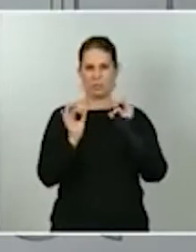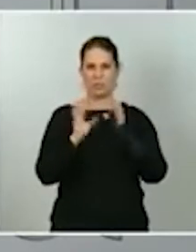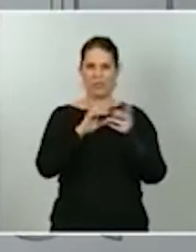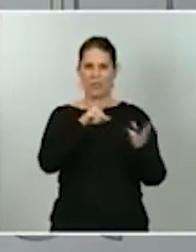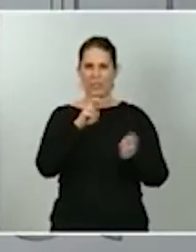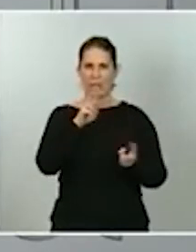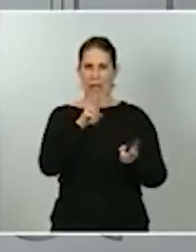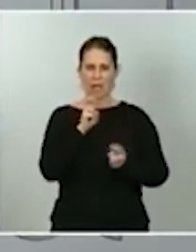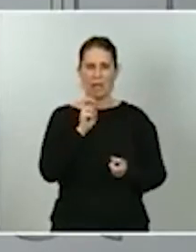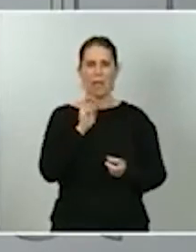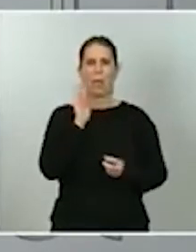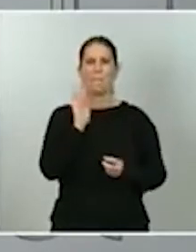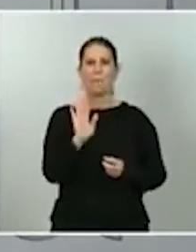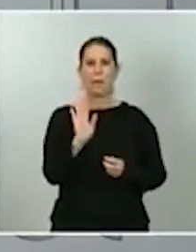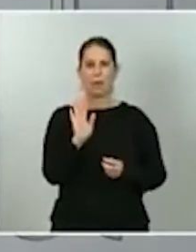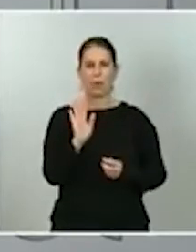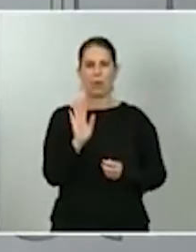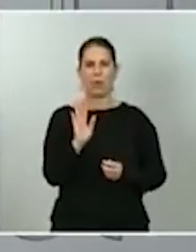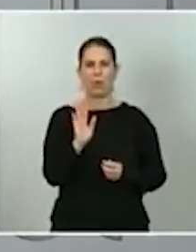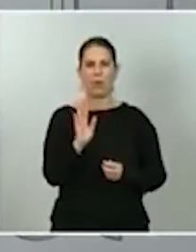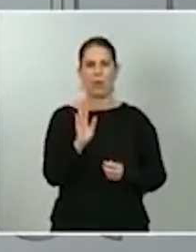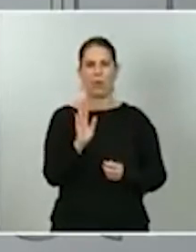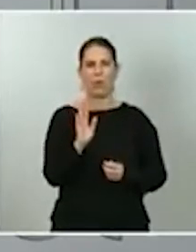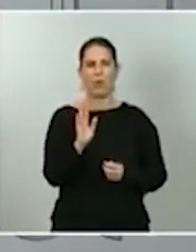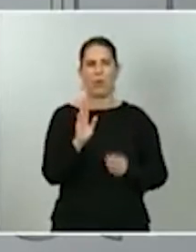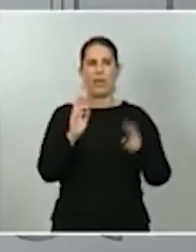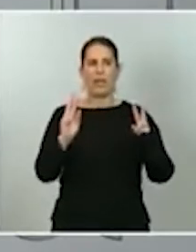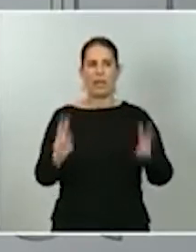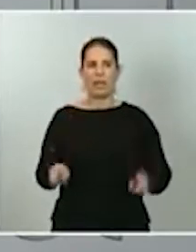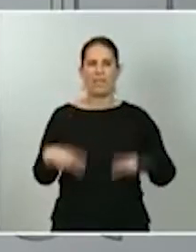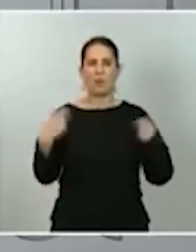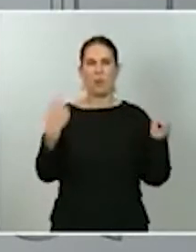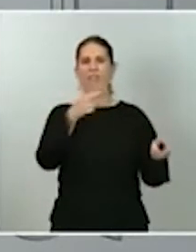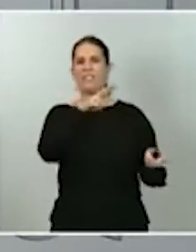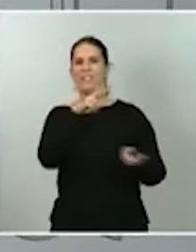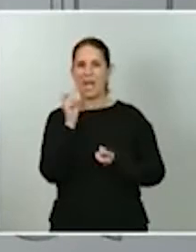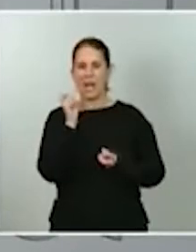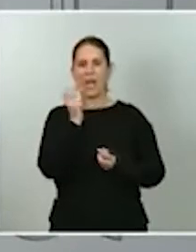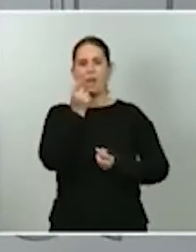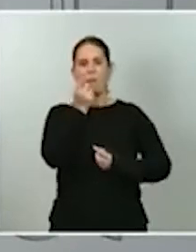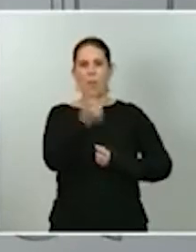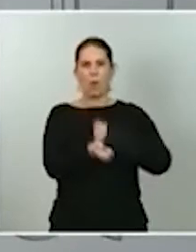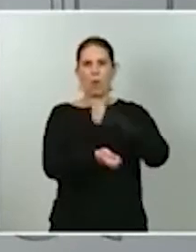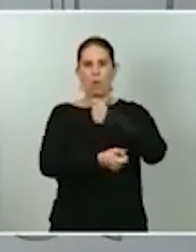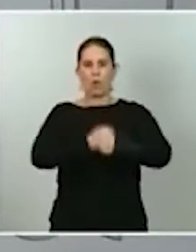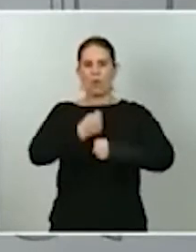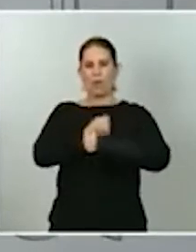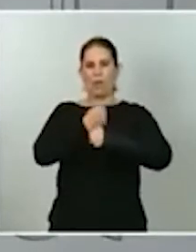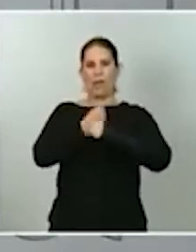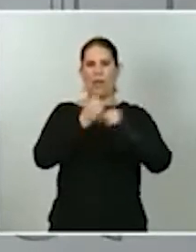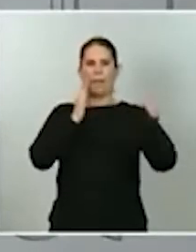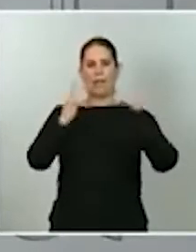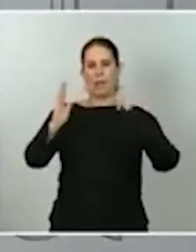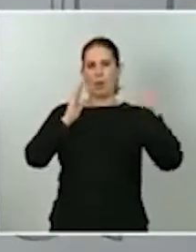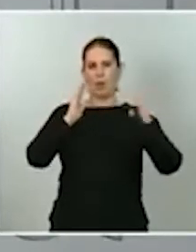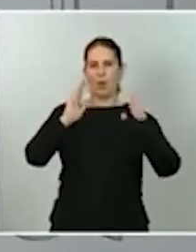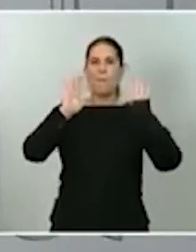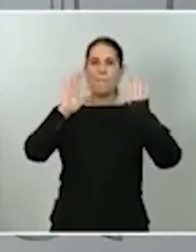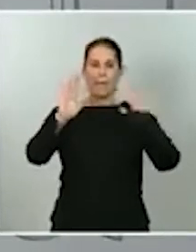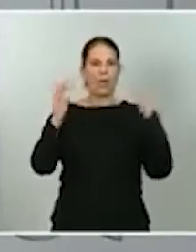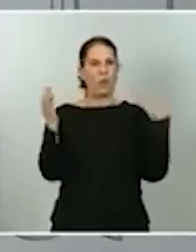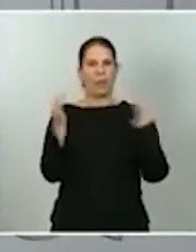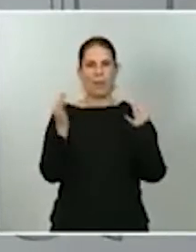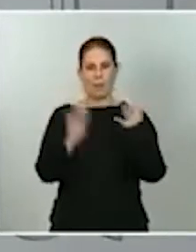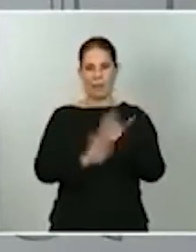grandes hitos en la reforma fiscal se van a ir trabajando durante todo este periodo, pero se tendrán que acometer en el momento